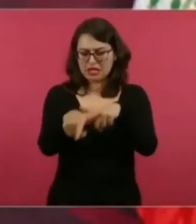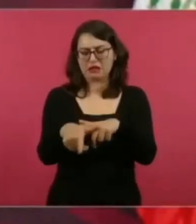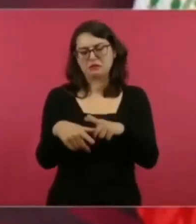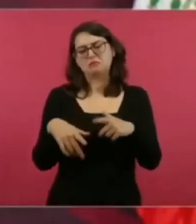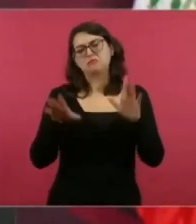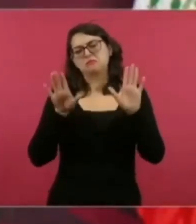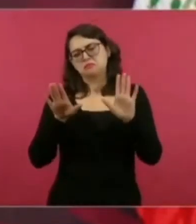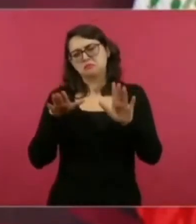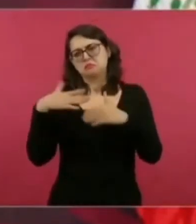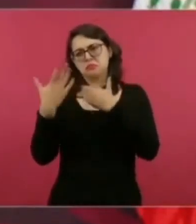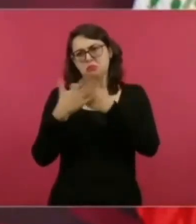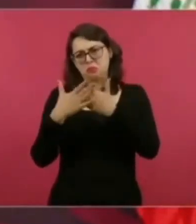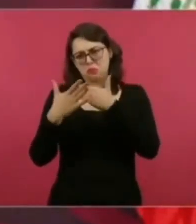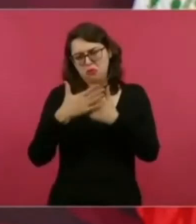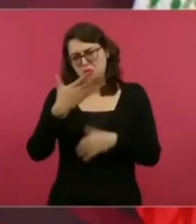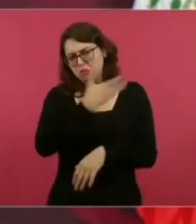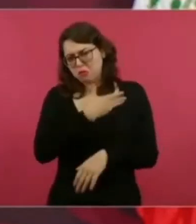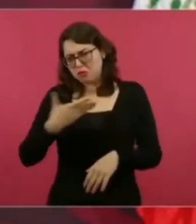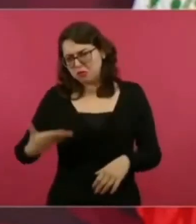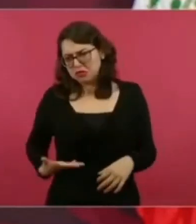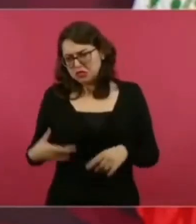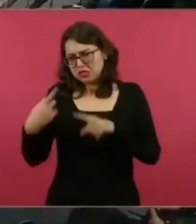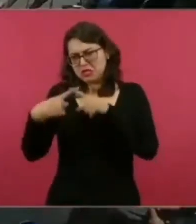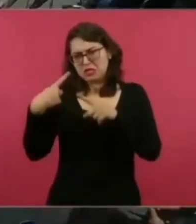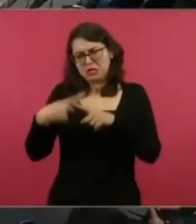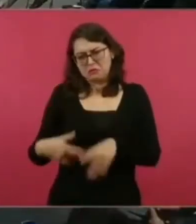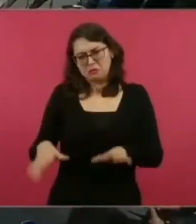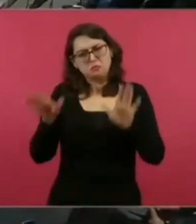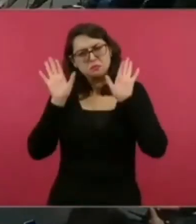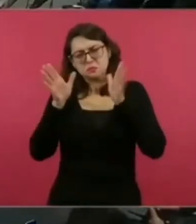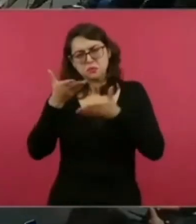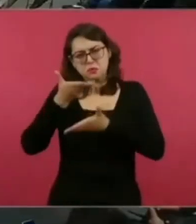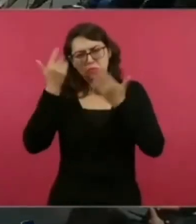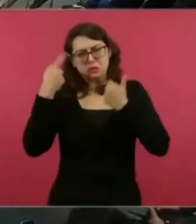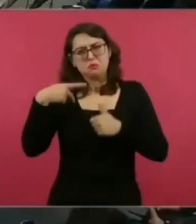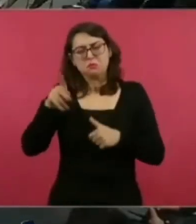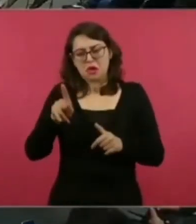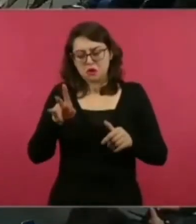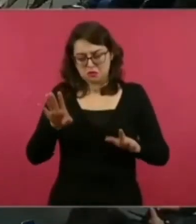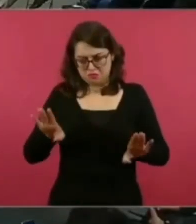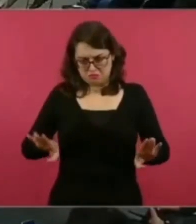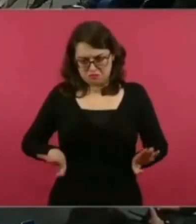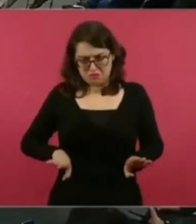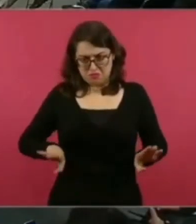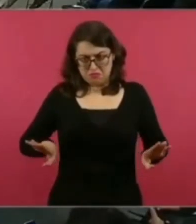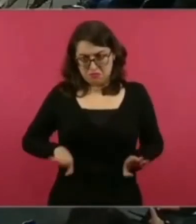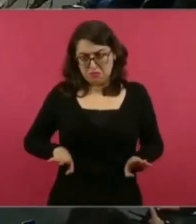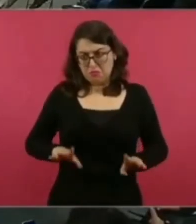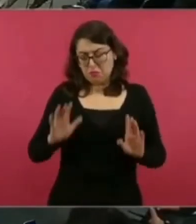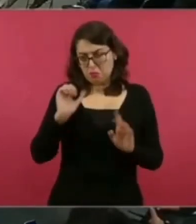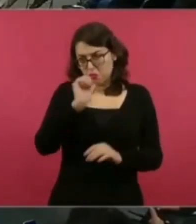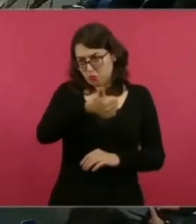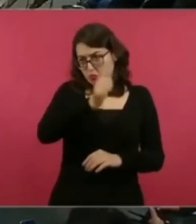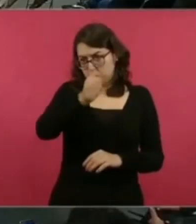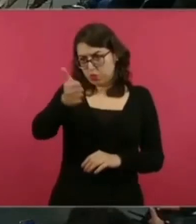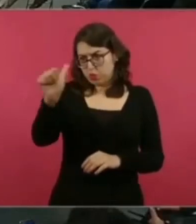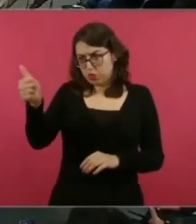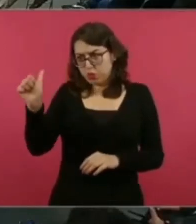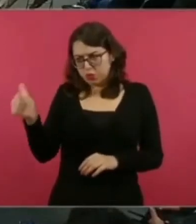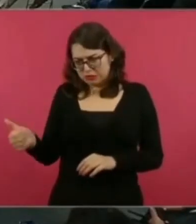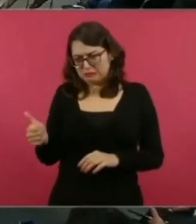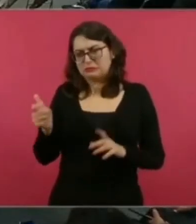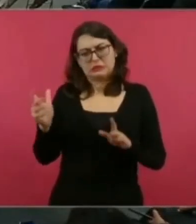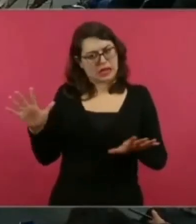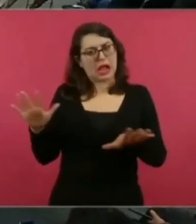o sea continúa la transformación que tiene que ver con beneficio al pueblo con